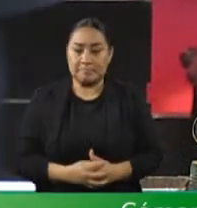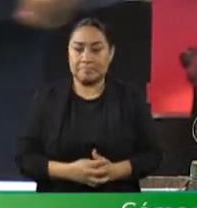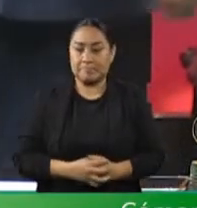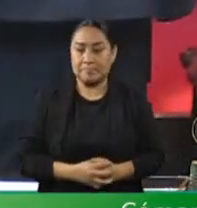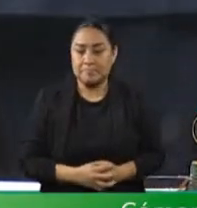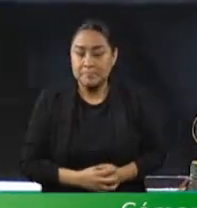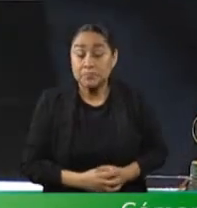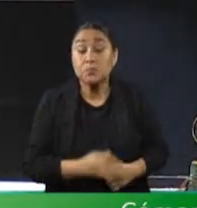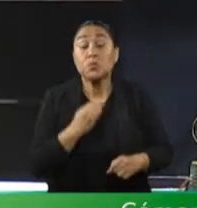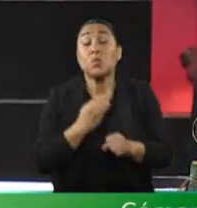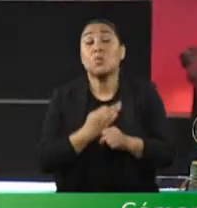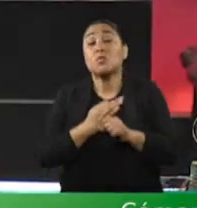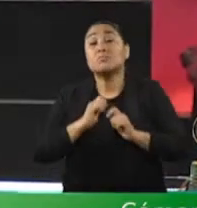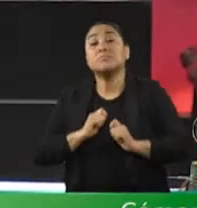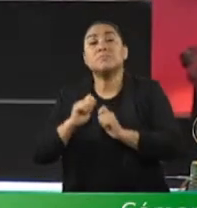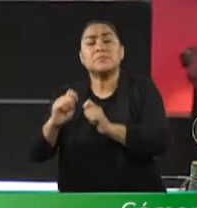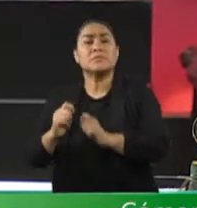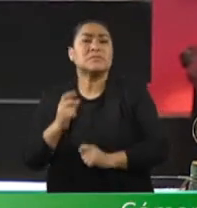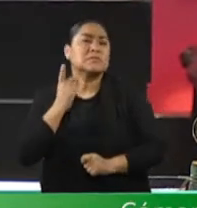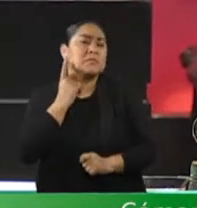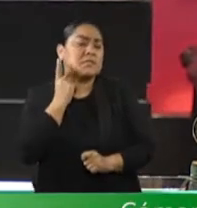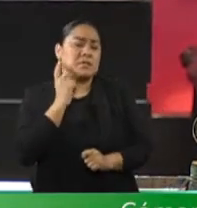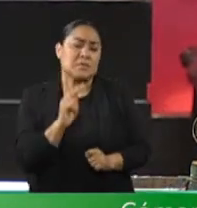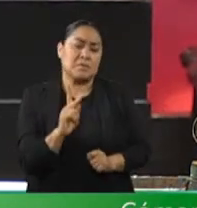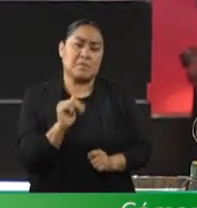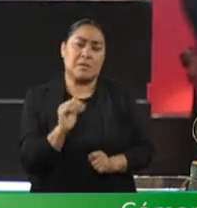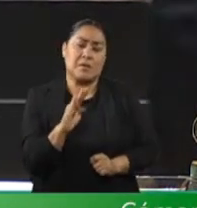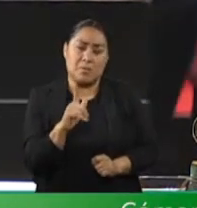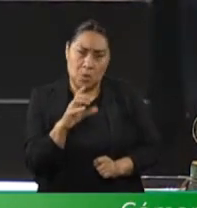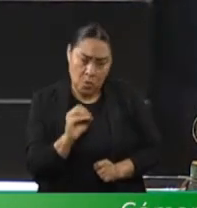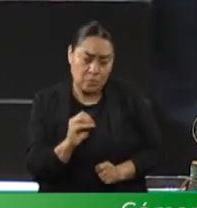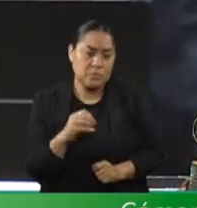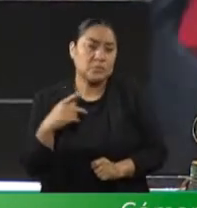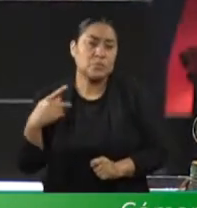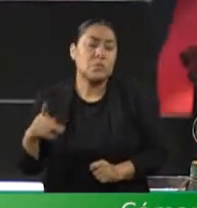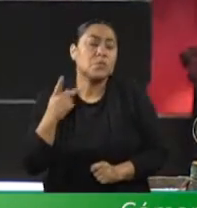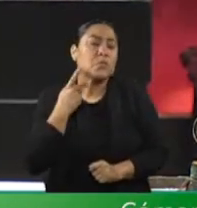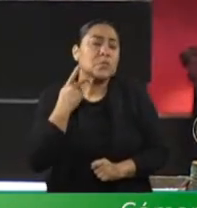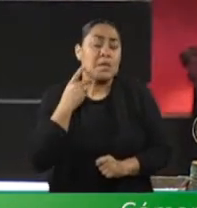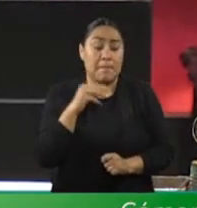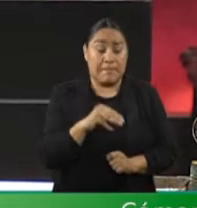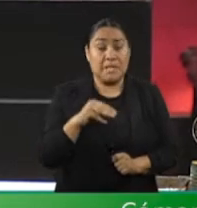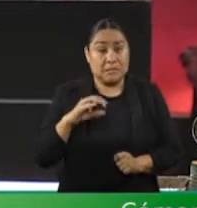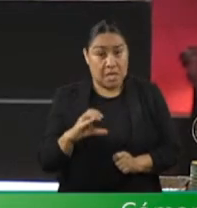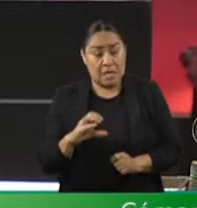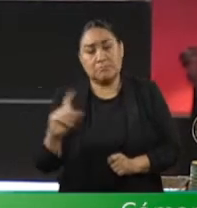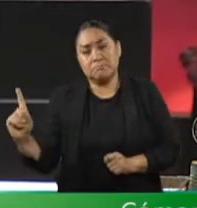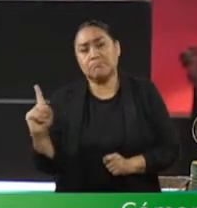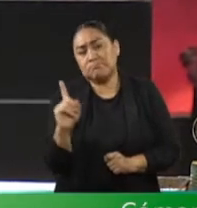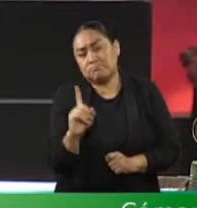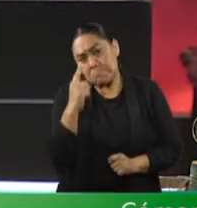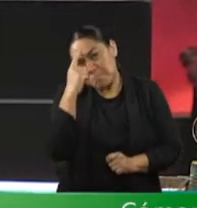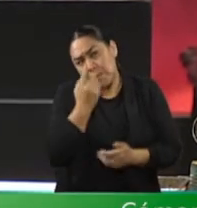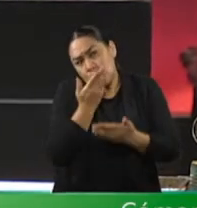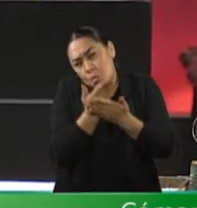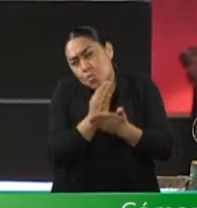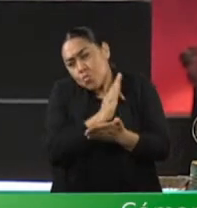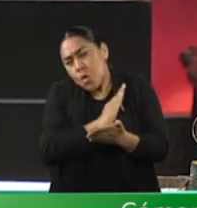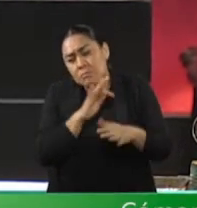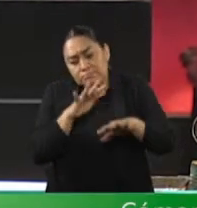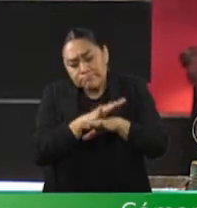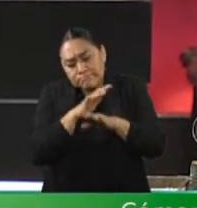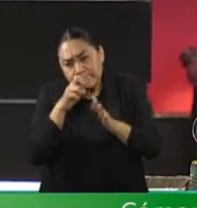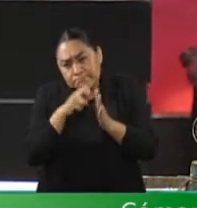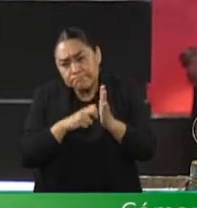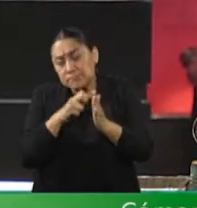Tiene la palabra el diputado Pablo Vázquez Agüed, de Movimiento Ciudadano, para presentar su propuesta de modificación